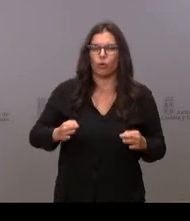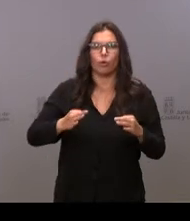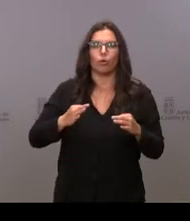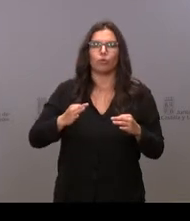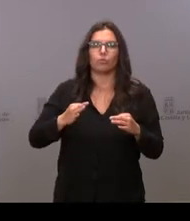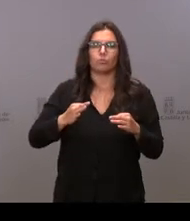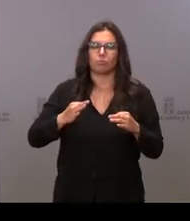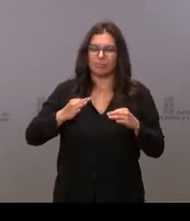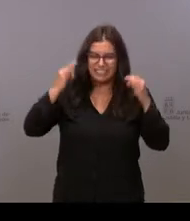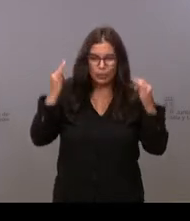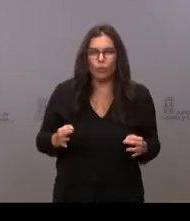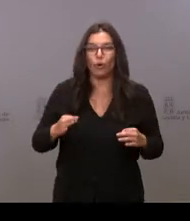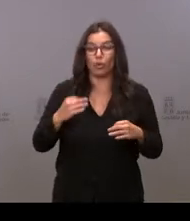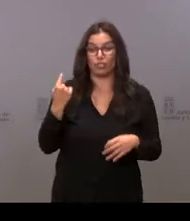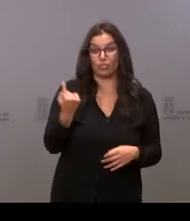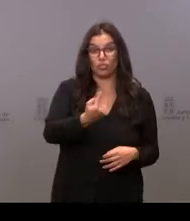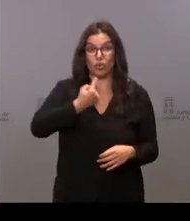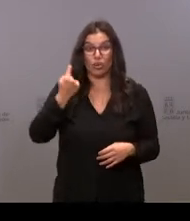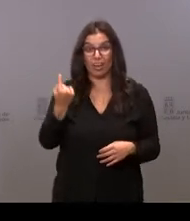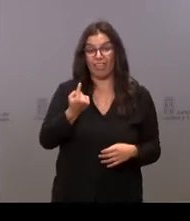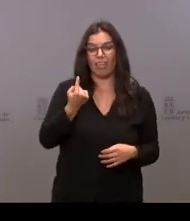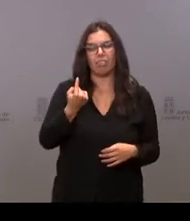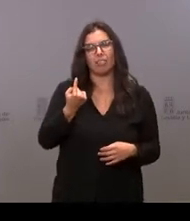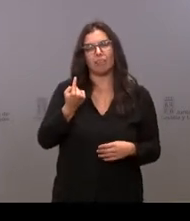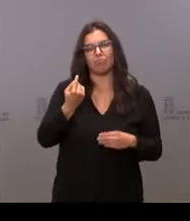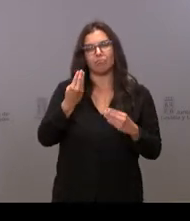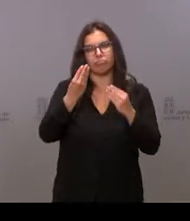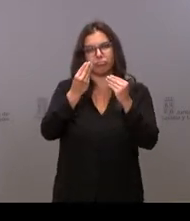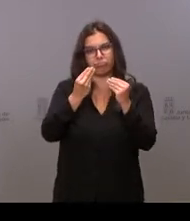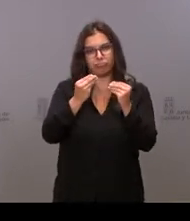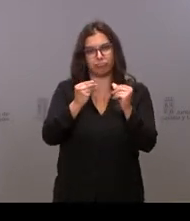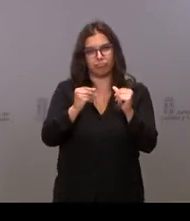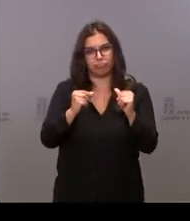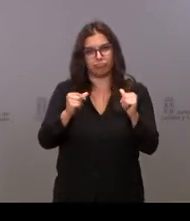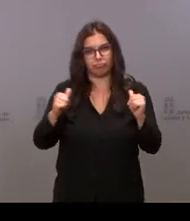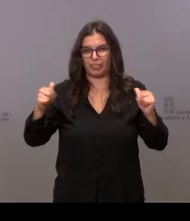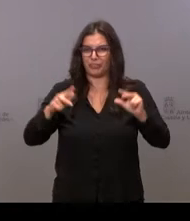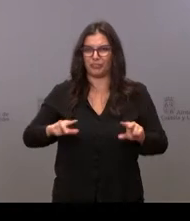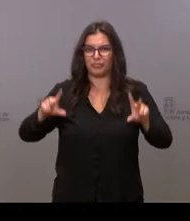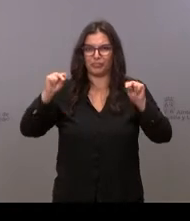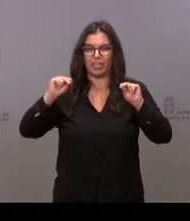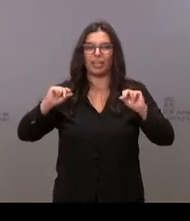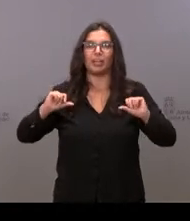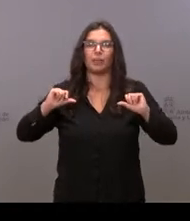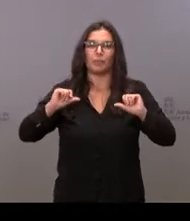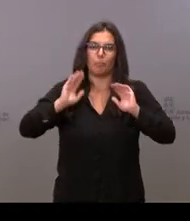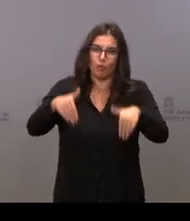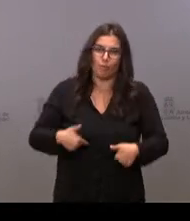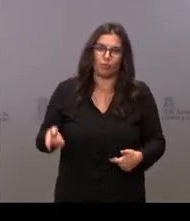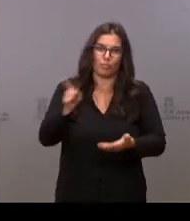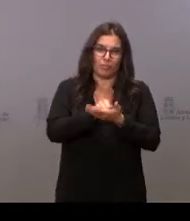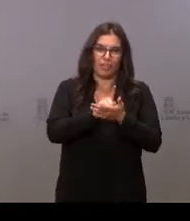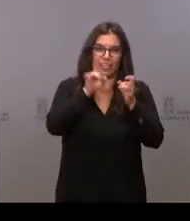vamos a que esta soledad no deseada se rompa y volvamos a ser los mismos de siempre,